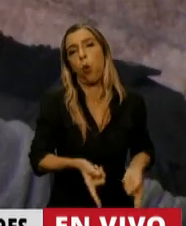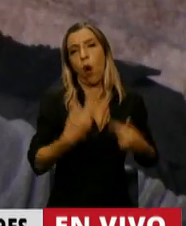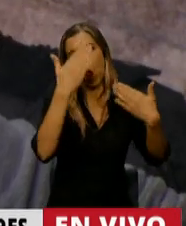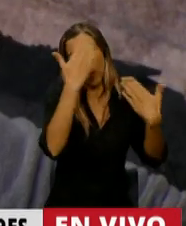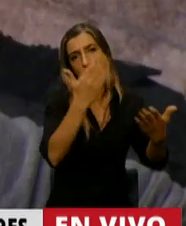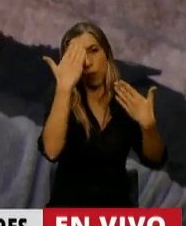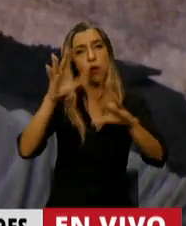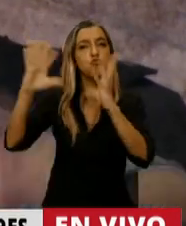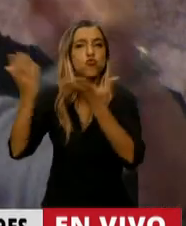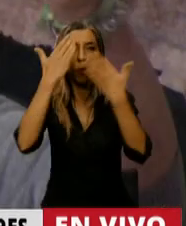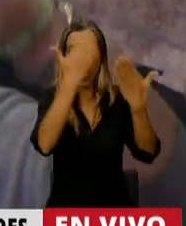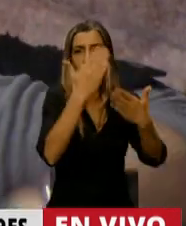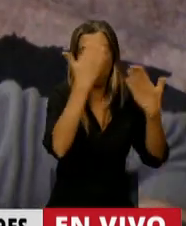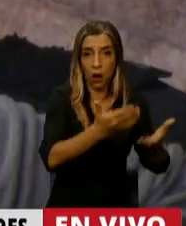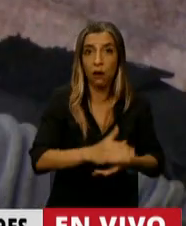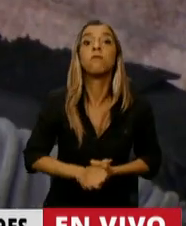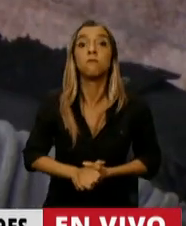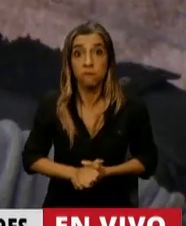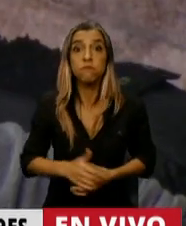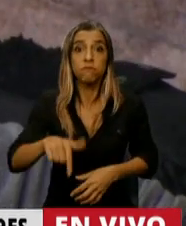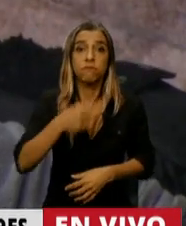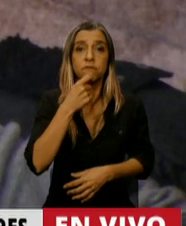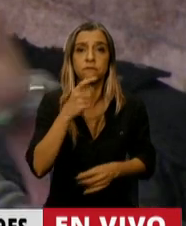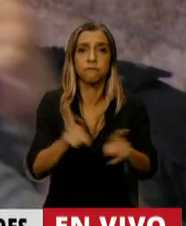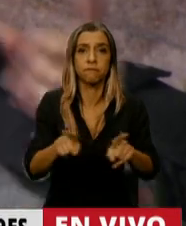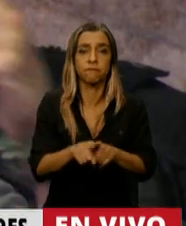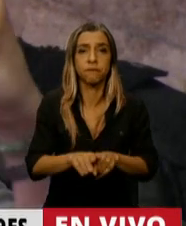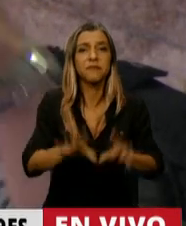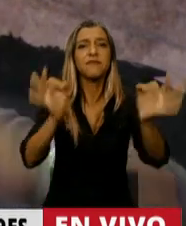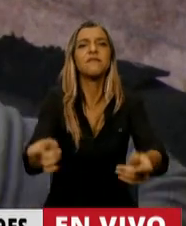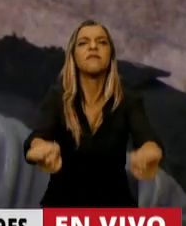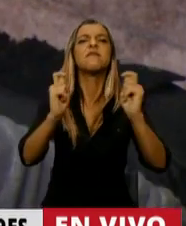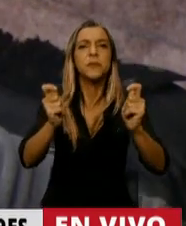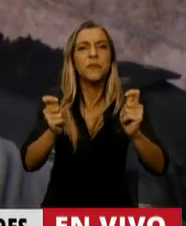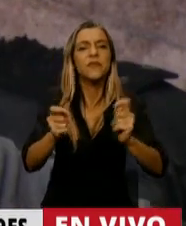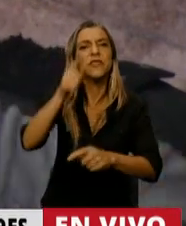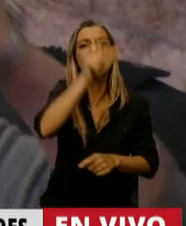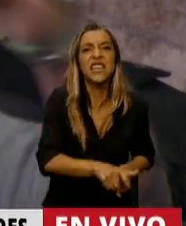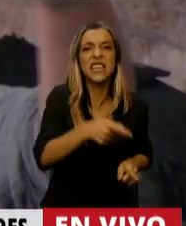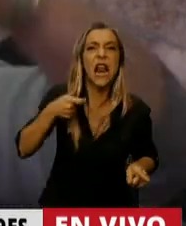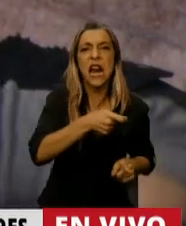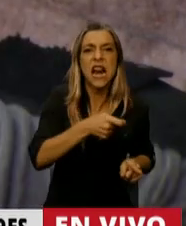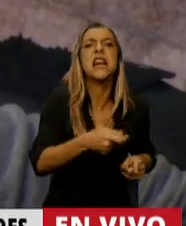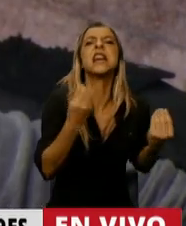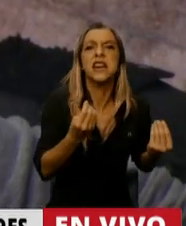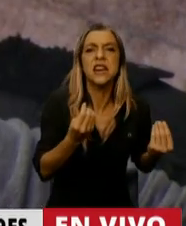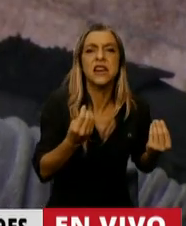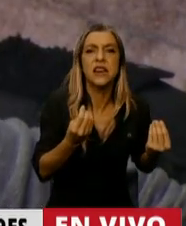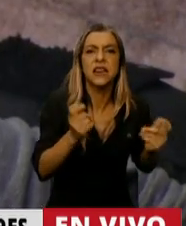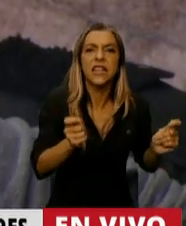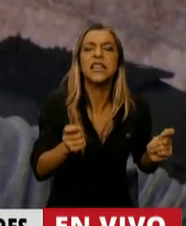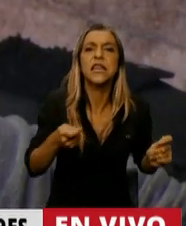todo el mundo. Ahora yo voy a traer el mismo ejemplo. ¿Saben quién asesinó a Rosa Luxemburgo y a Karl Leibnig?